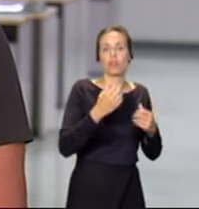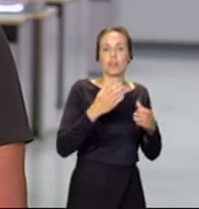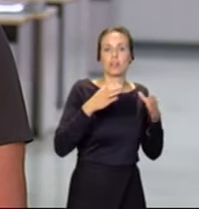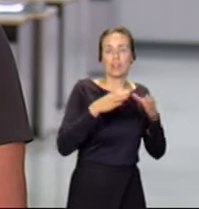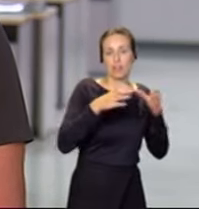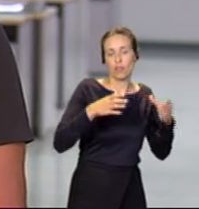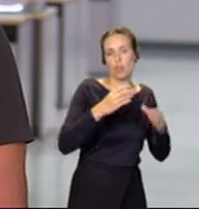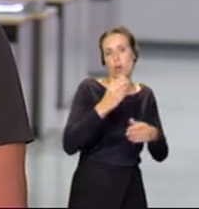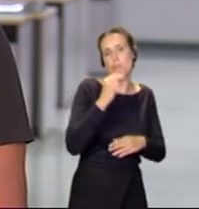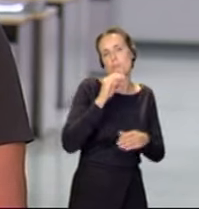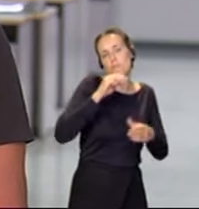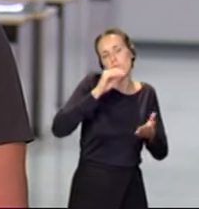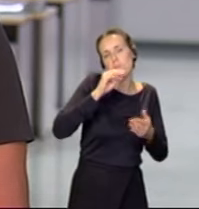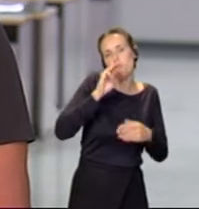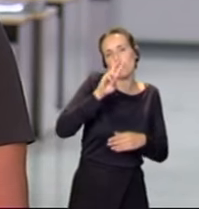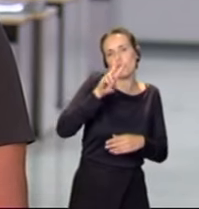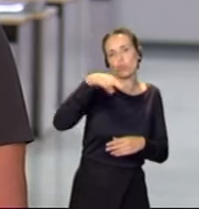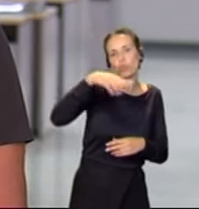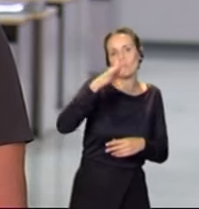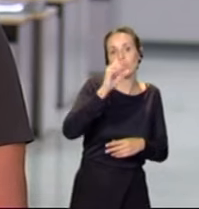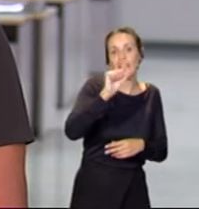Álvaro Deni, junto con todos mis compañeros.